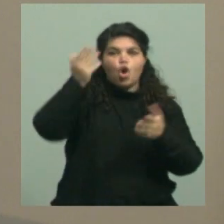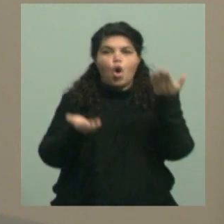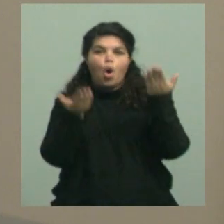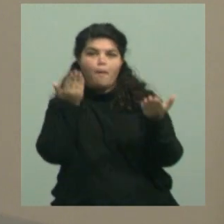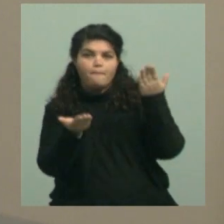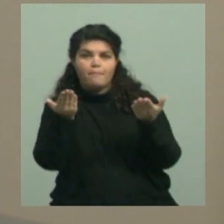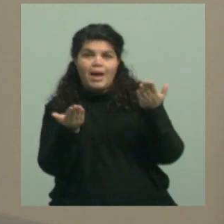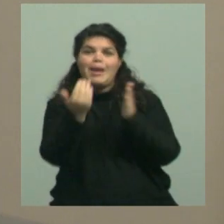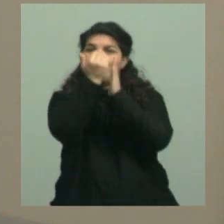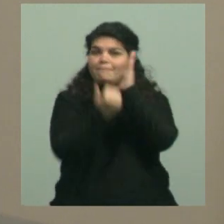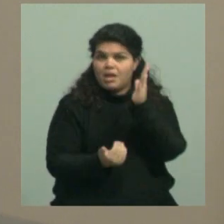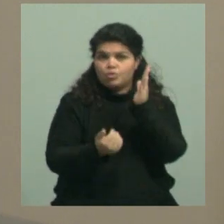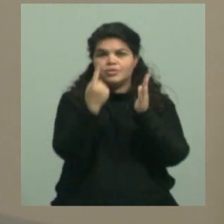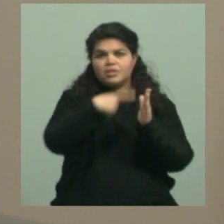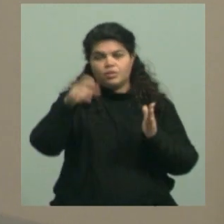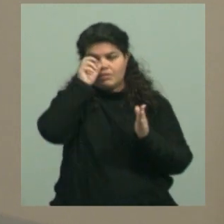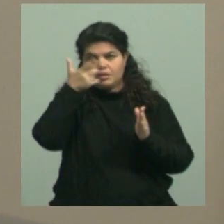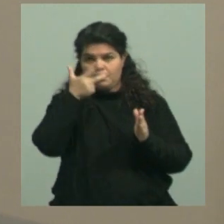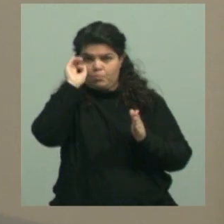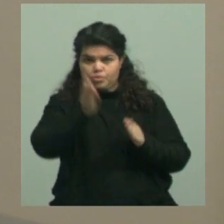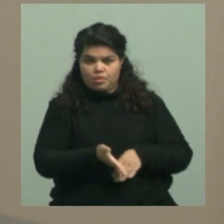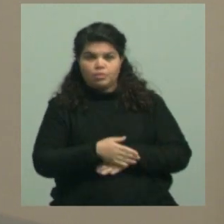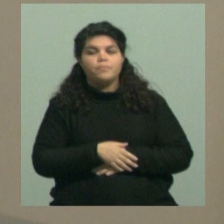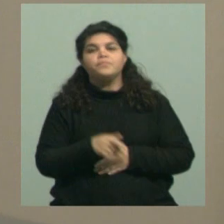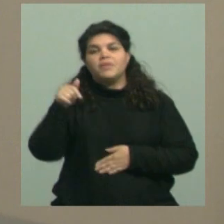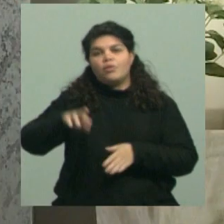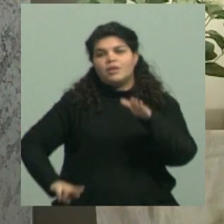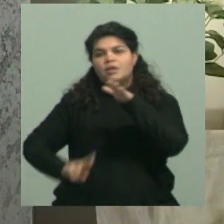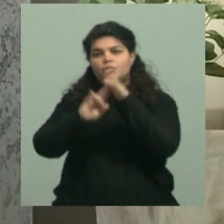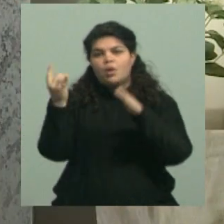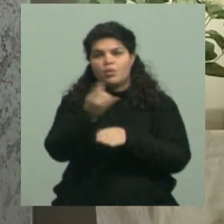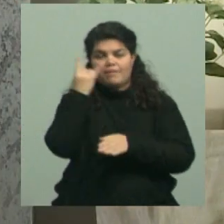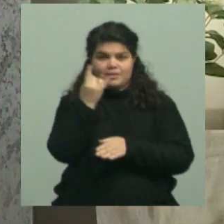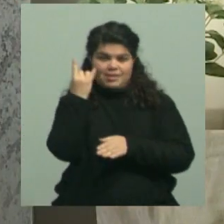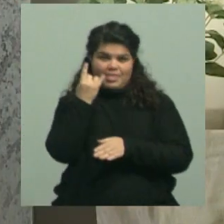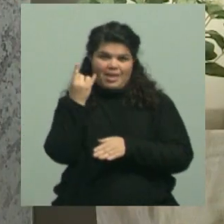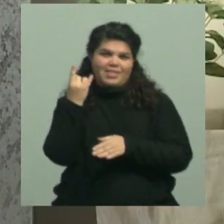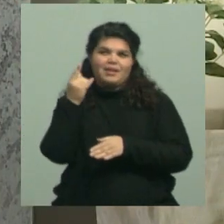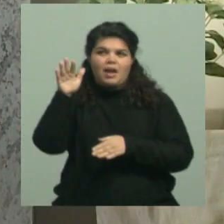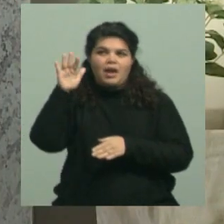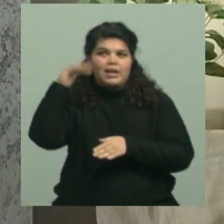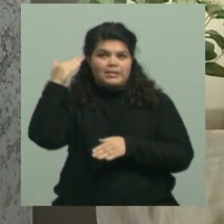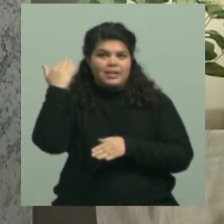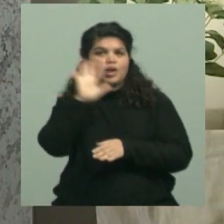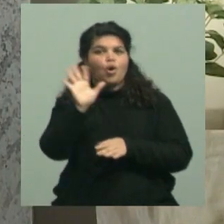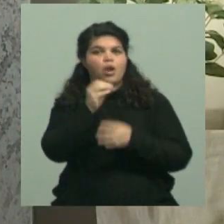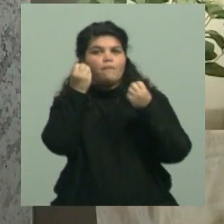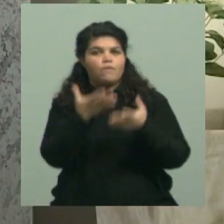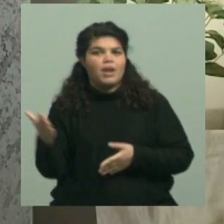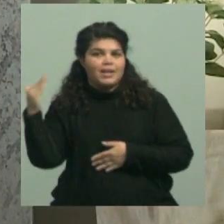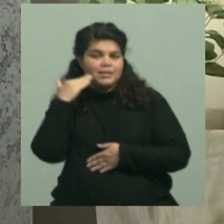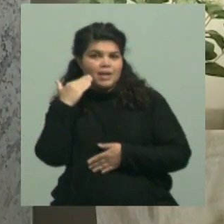en este caso con la rectora de la universidad, a quien ya tenemos en línea. ¿Qué tal? Muy buenas tardes. Esther, ¿cómo le va?